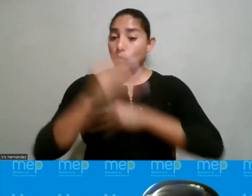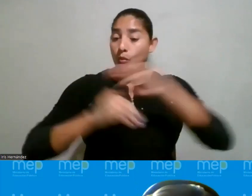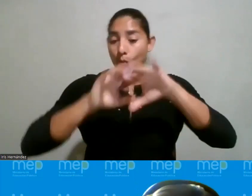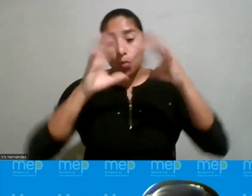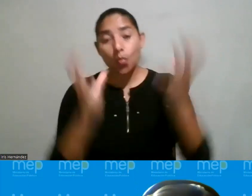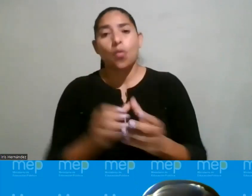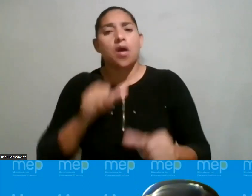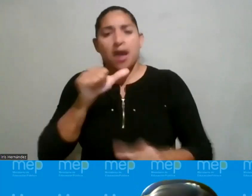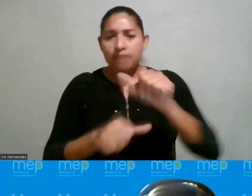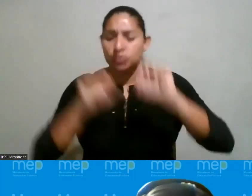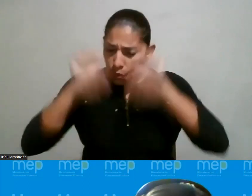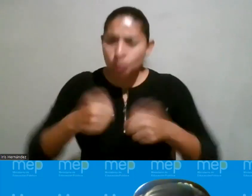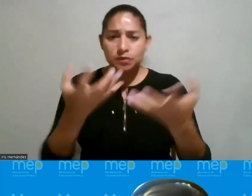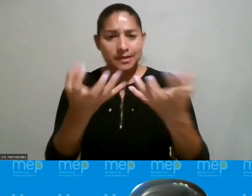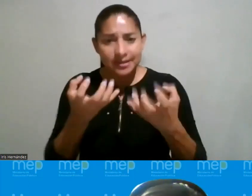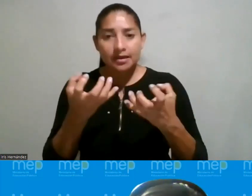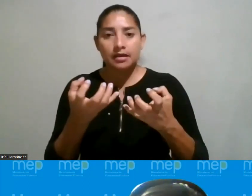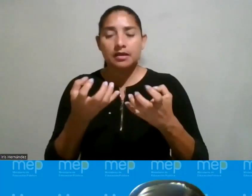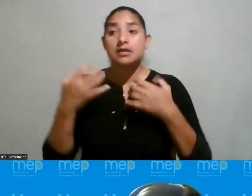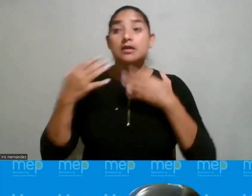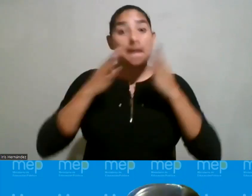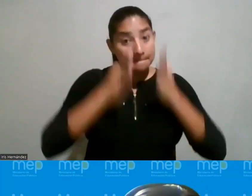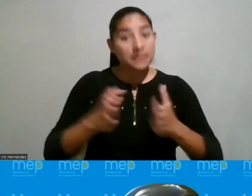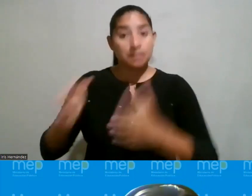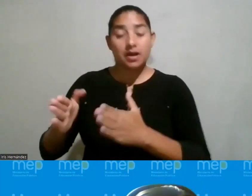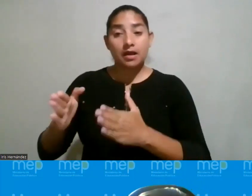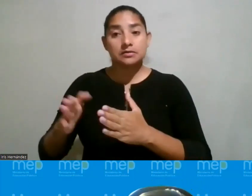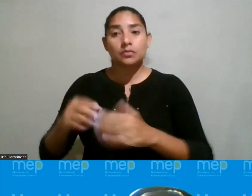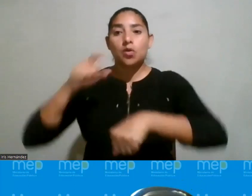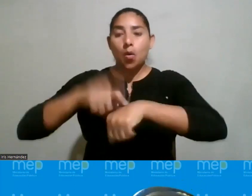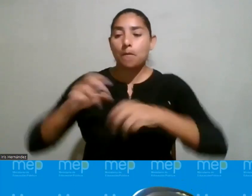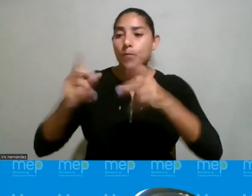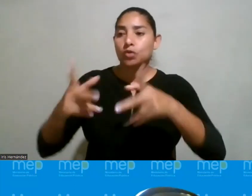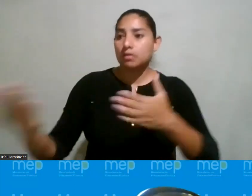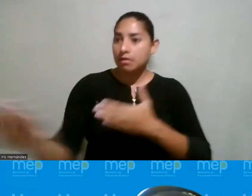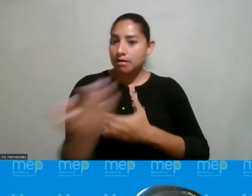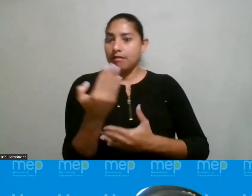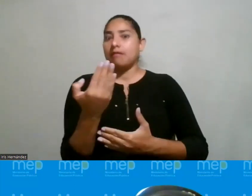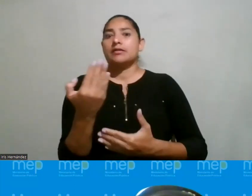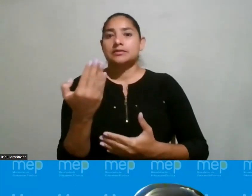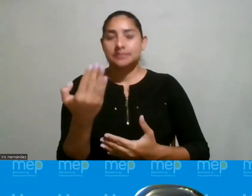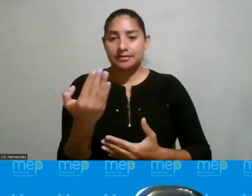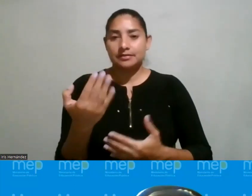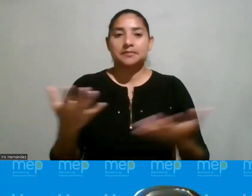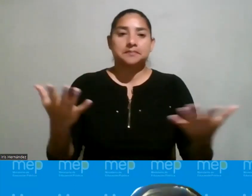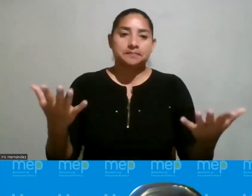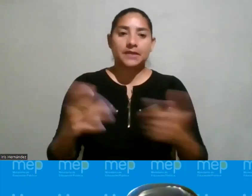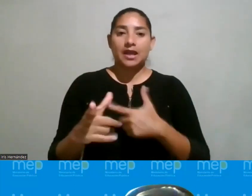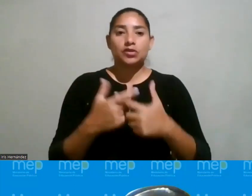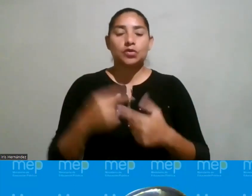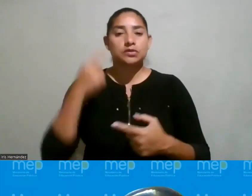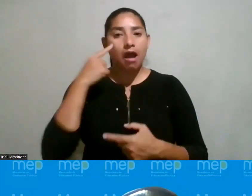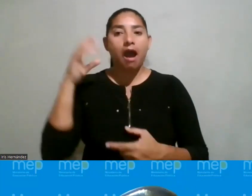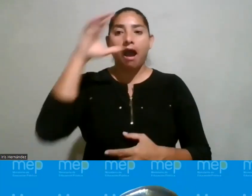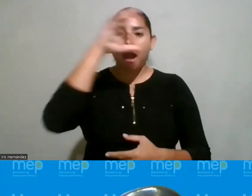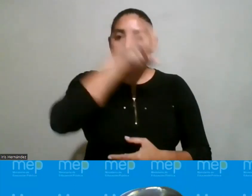esfuerce y luche por lo que usted quiere y esté preparada cuando las oportunidades se presenten ¿verdad? entonces como yo les